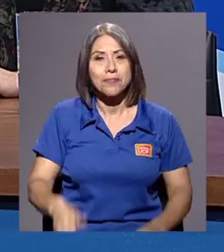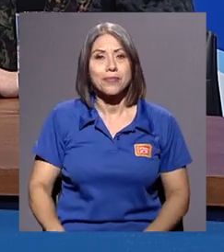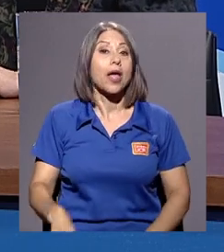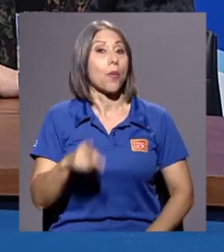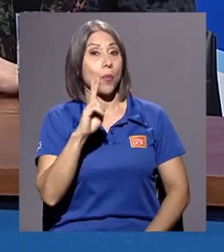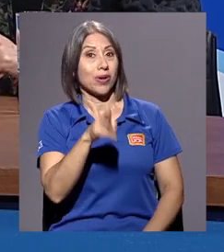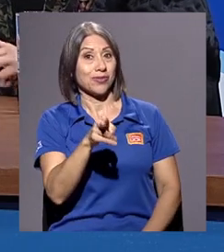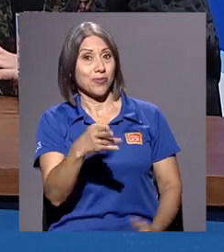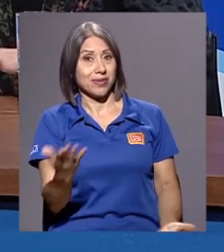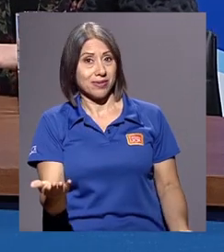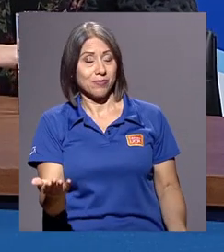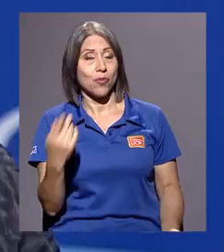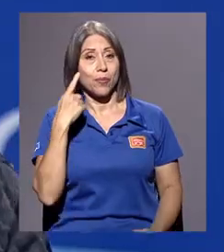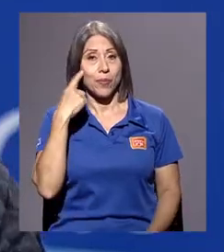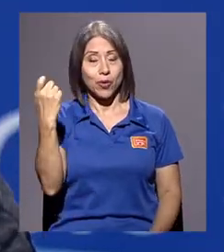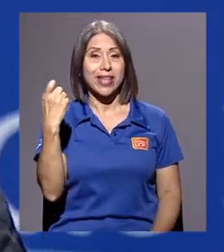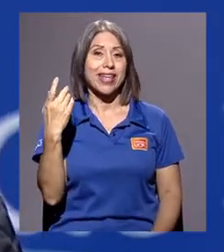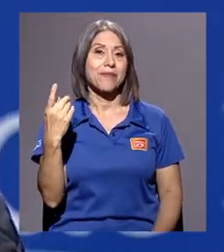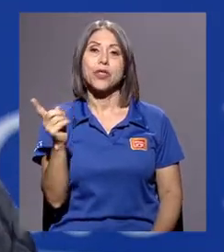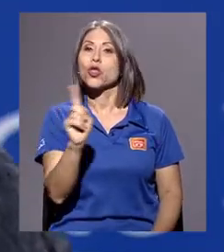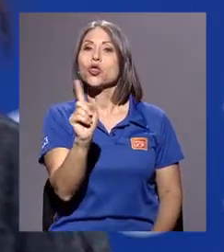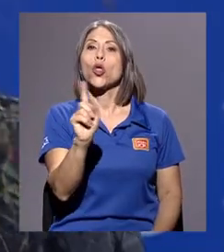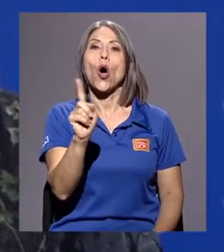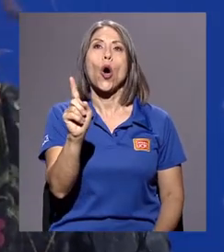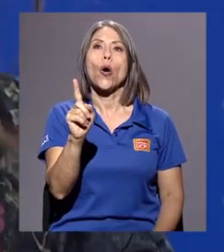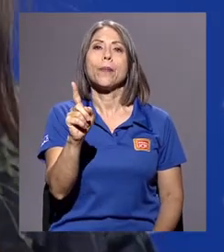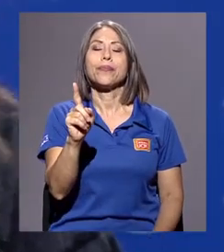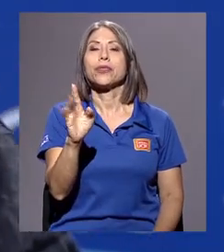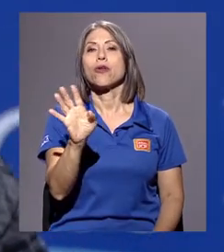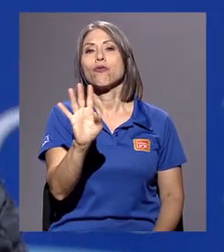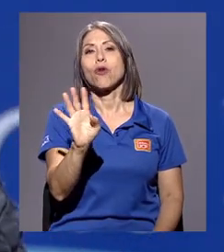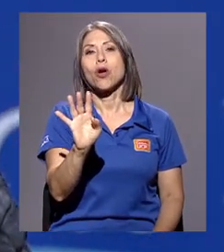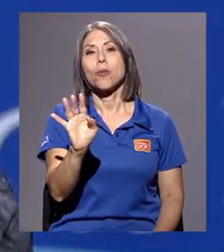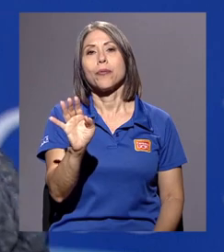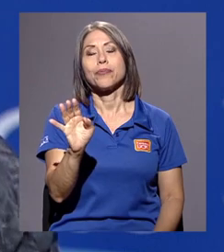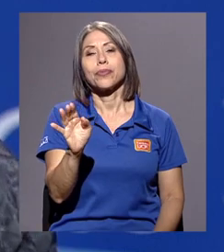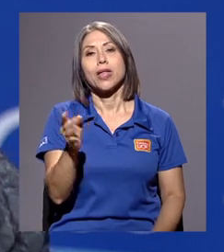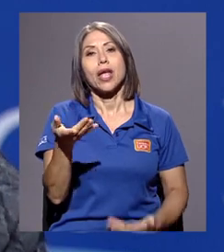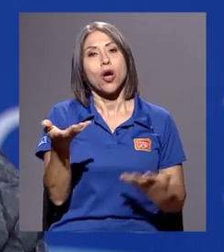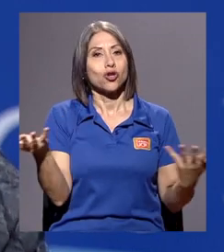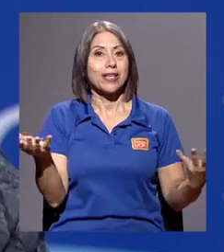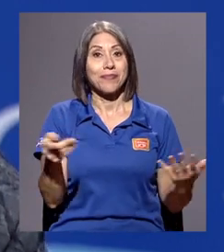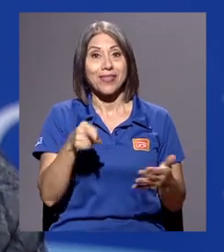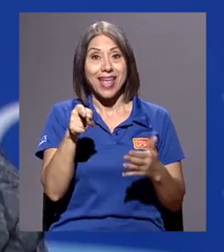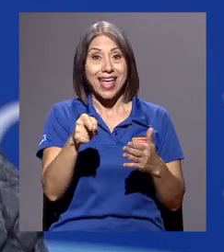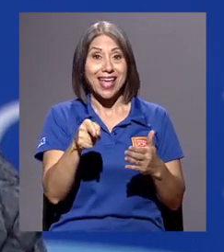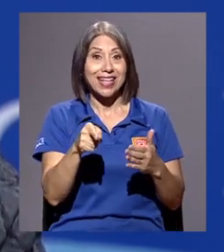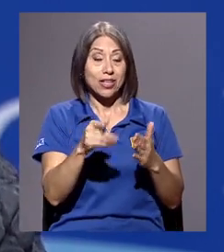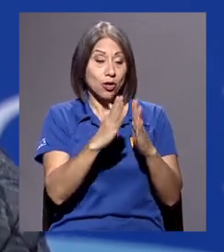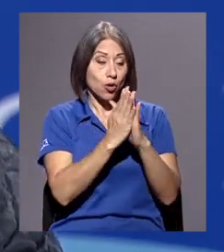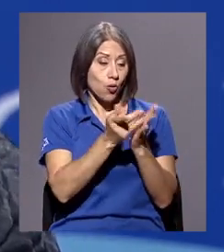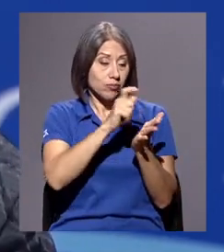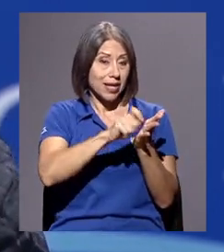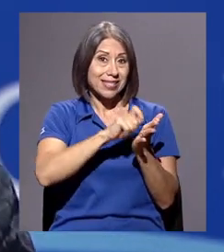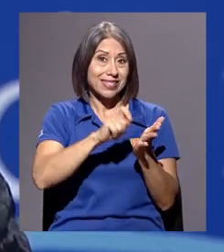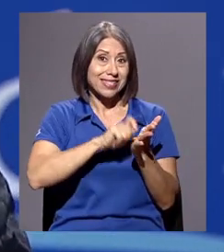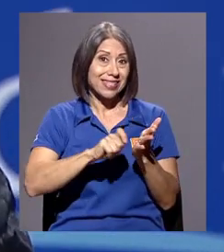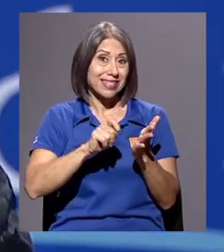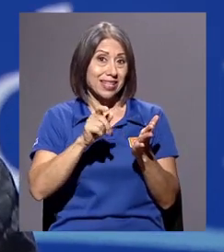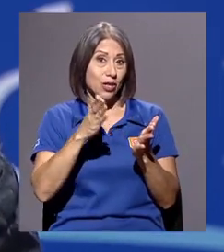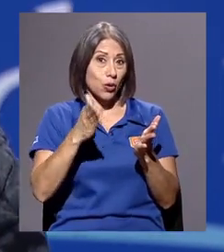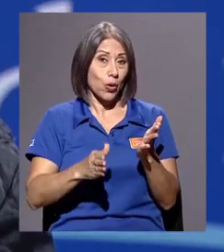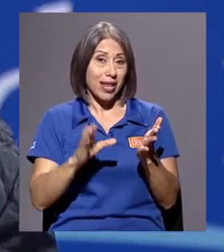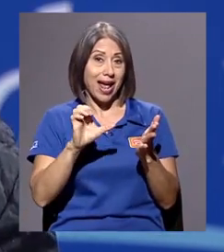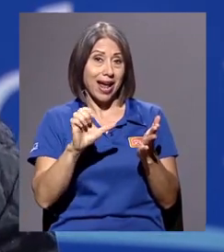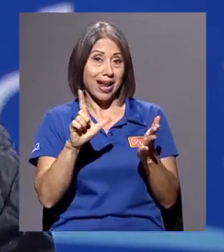Sí, por eso mismo, porque no fue que... ese... bueno, ese texto de Clarisa no es un texto